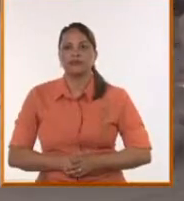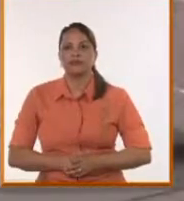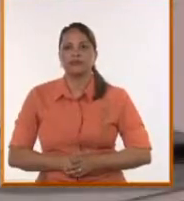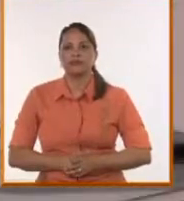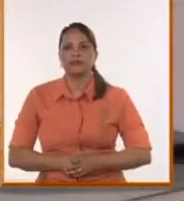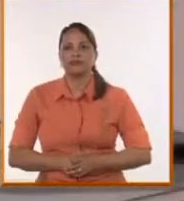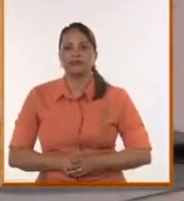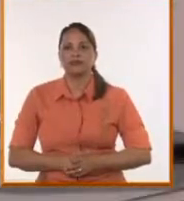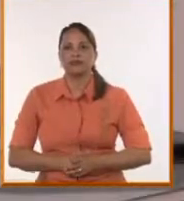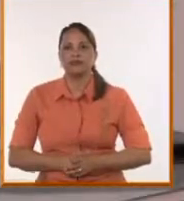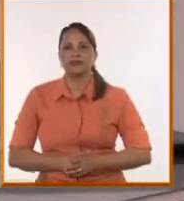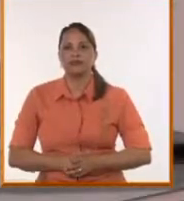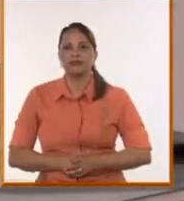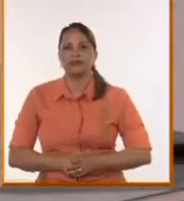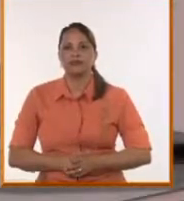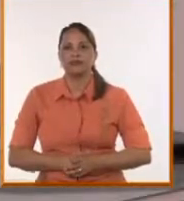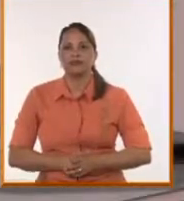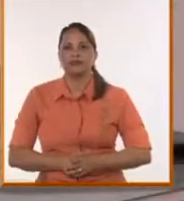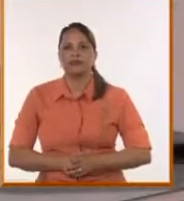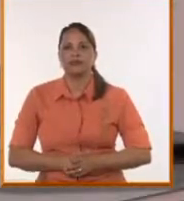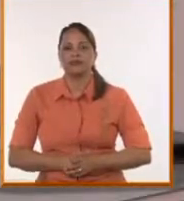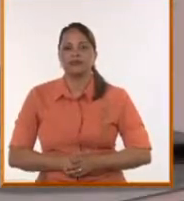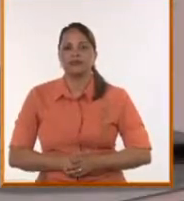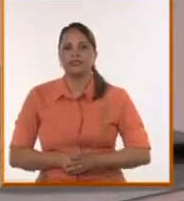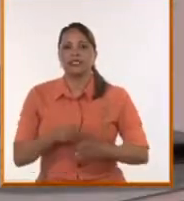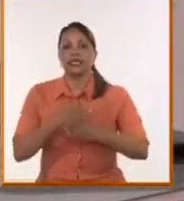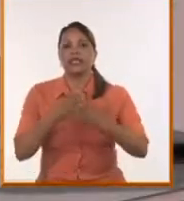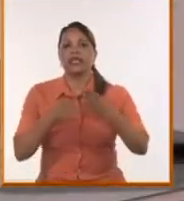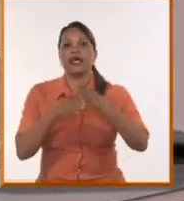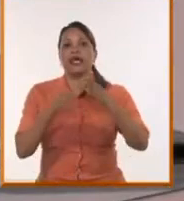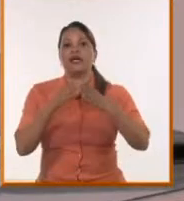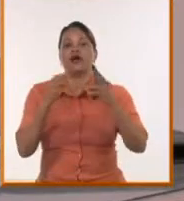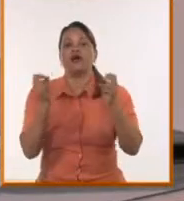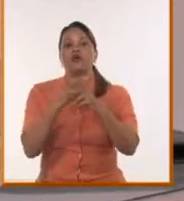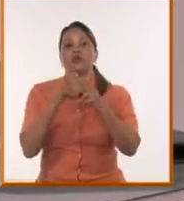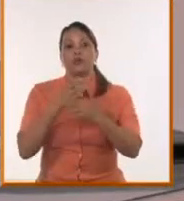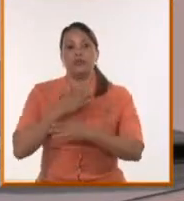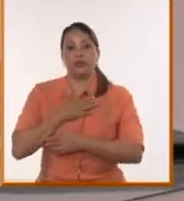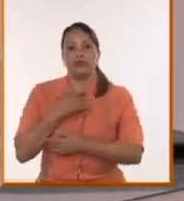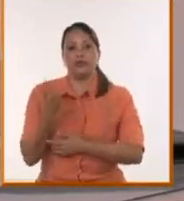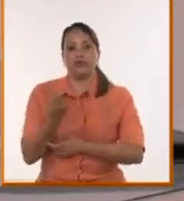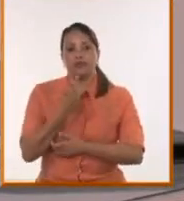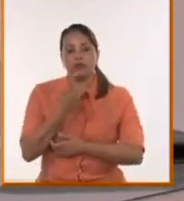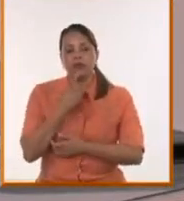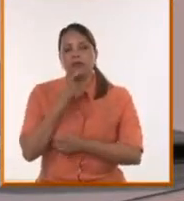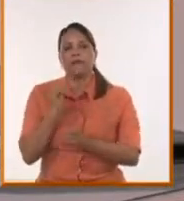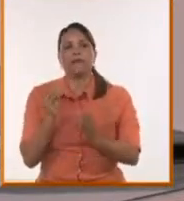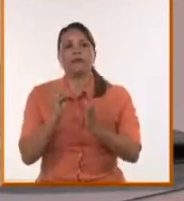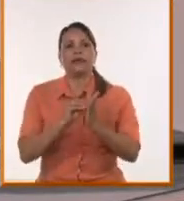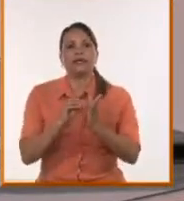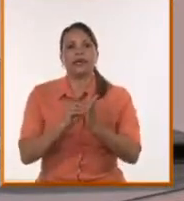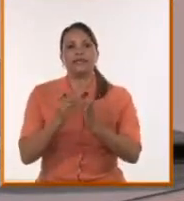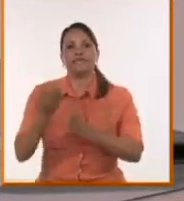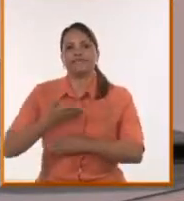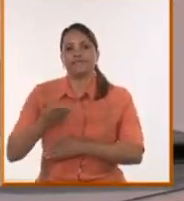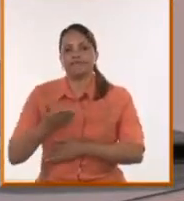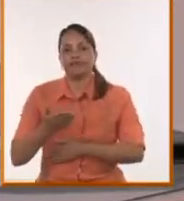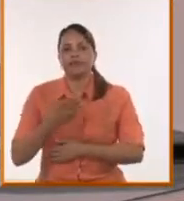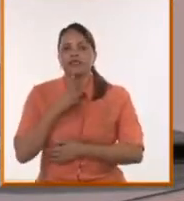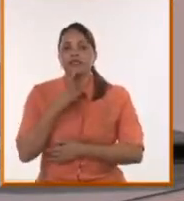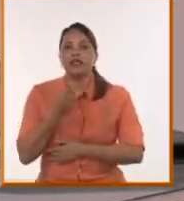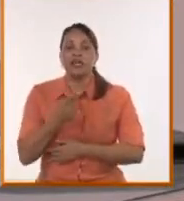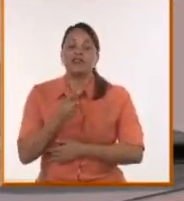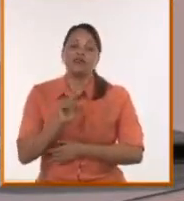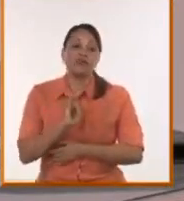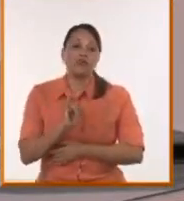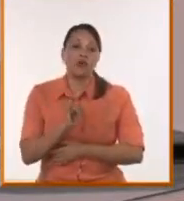Bueno, construir autopistas propias, enfrentar dinámicas diferentes a una velocidad extraordinaria, que es lo que nos